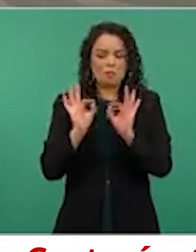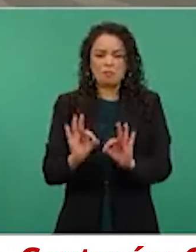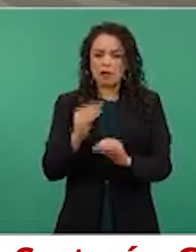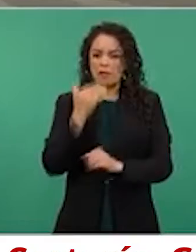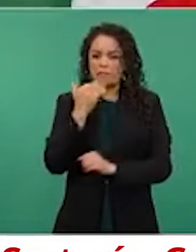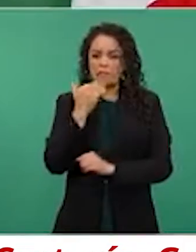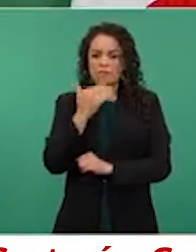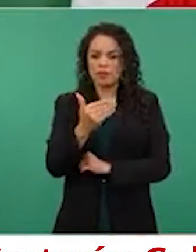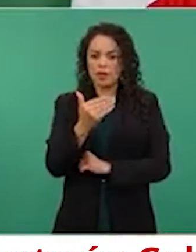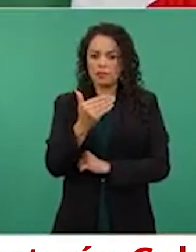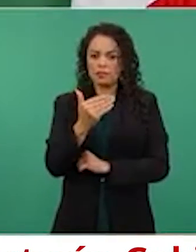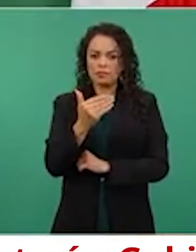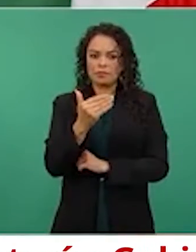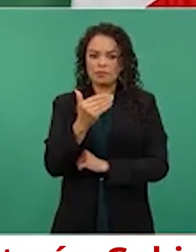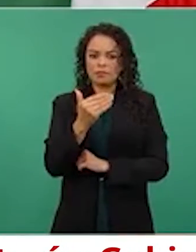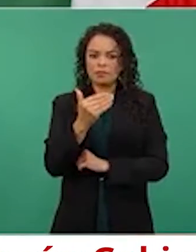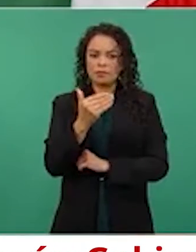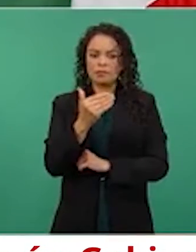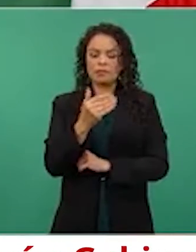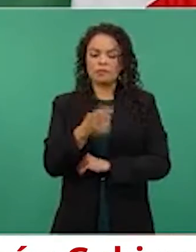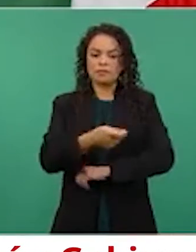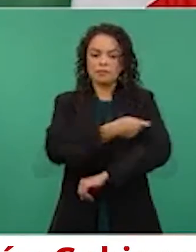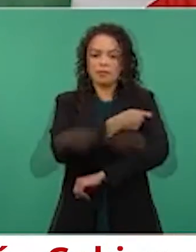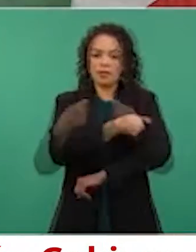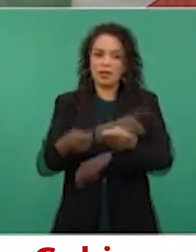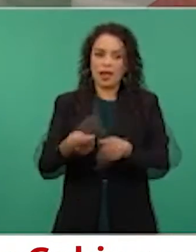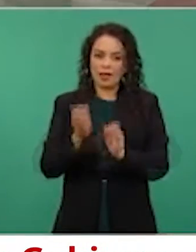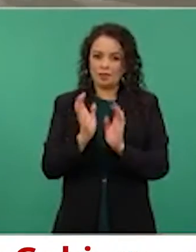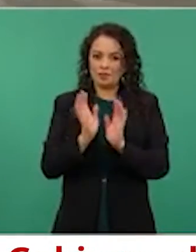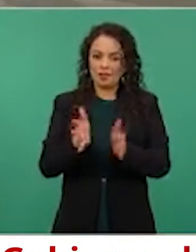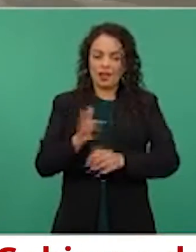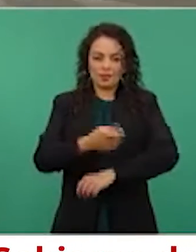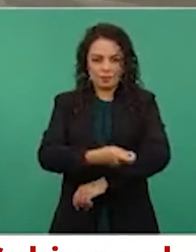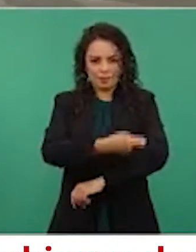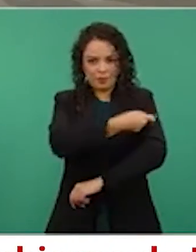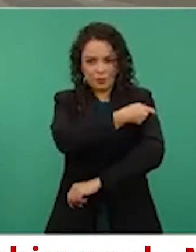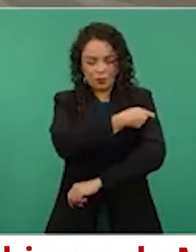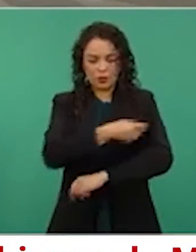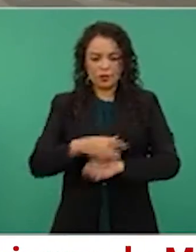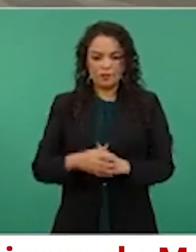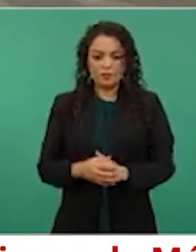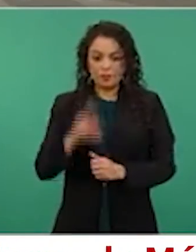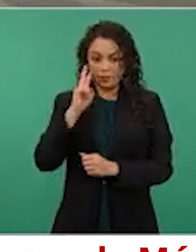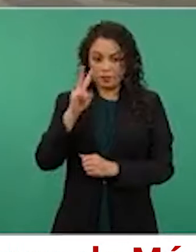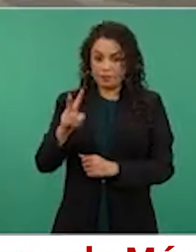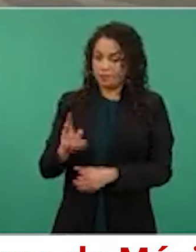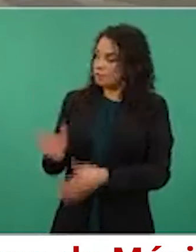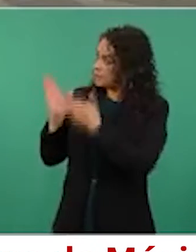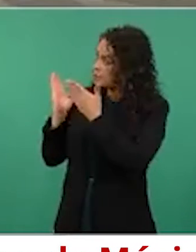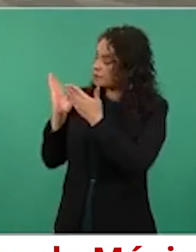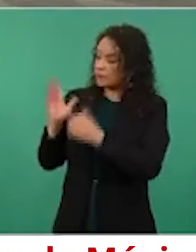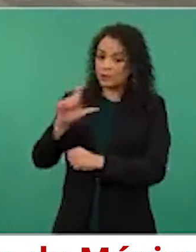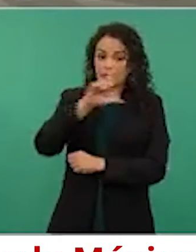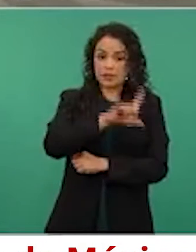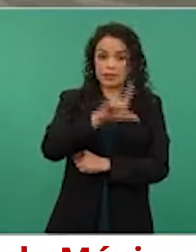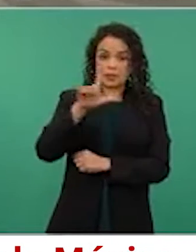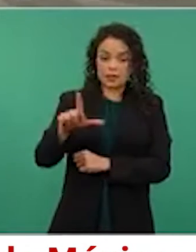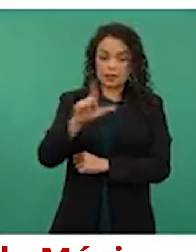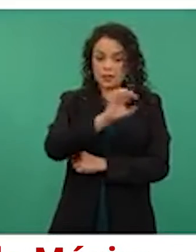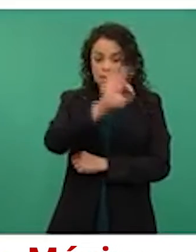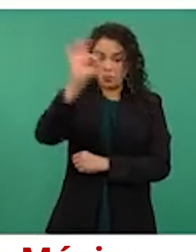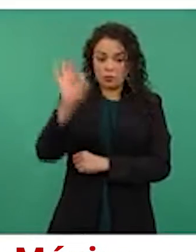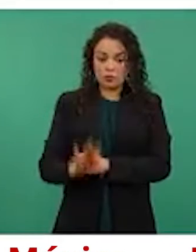meta tal como lo hemos contemplado desde hace muchos meses. Y como vemos aquí, 77% ya con el esquema